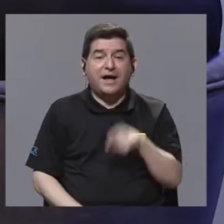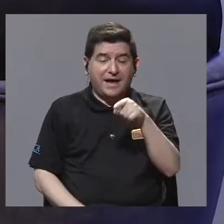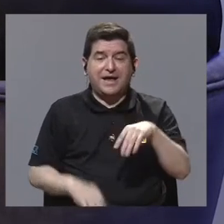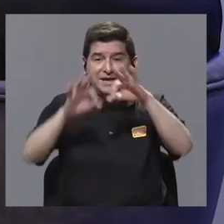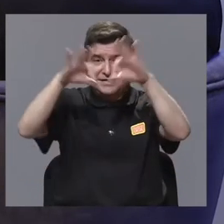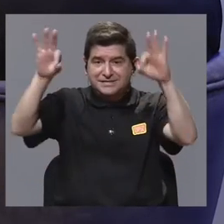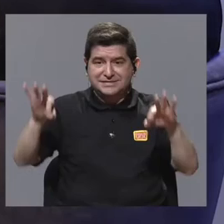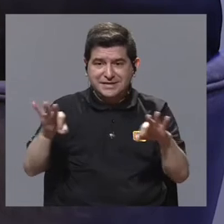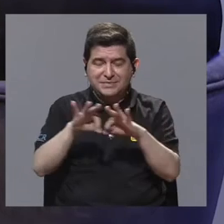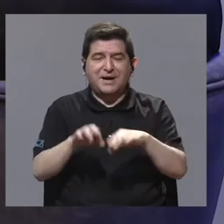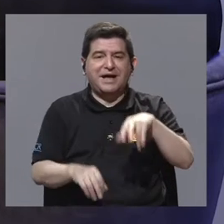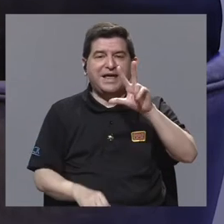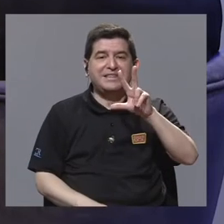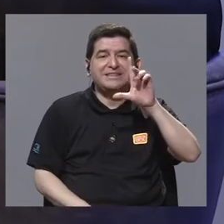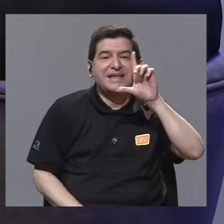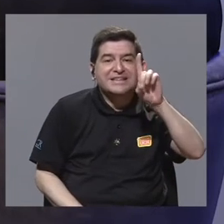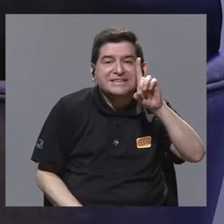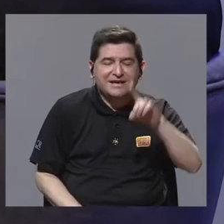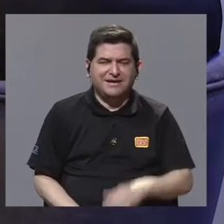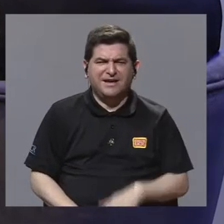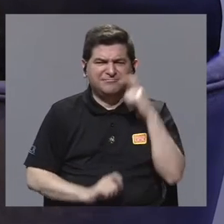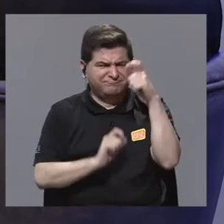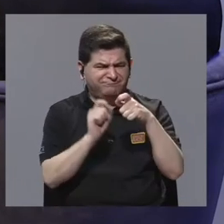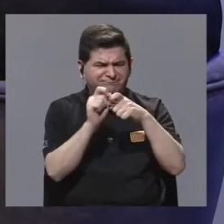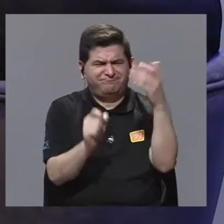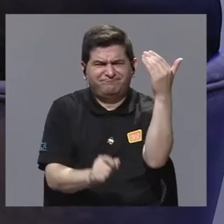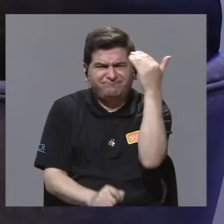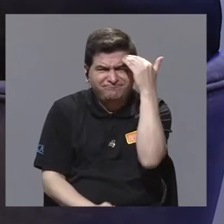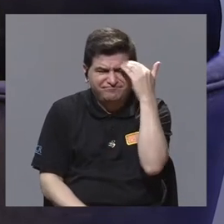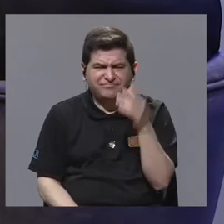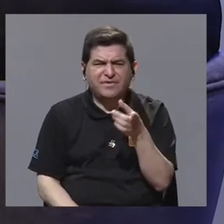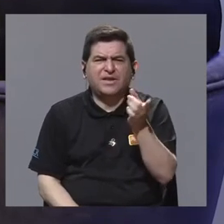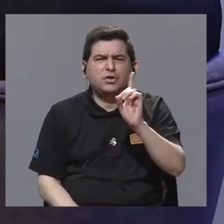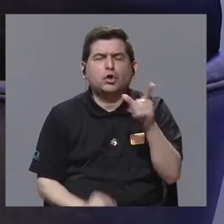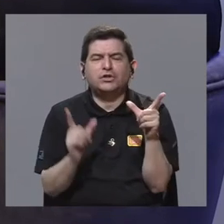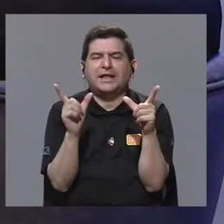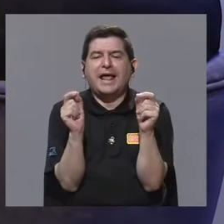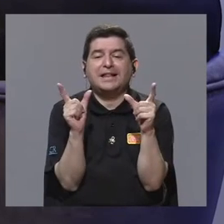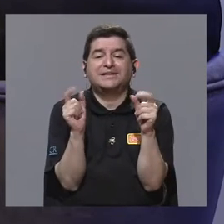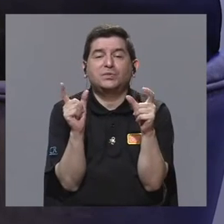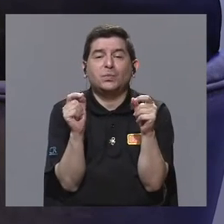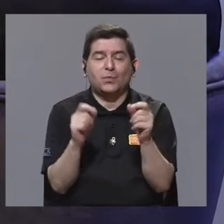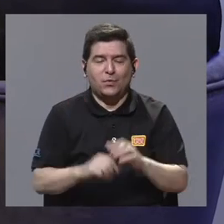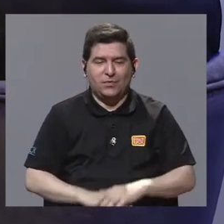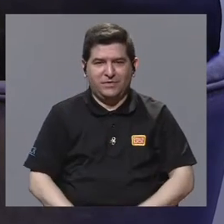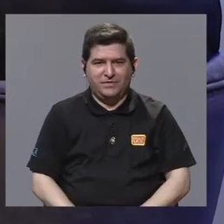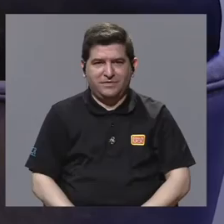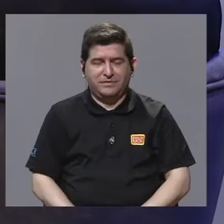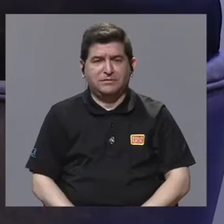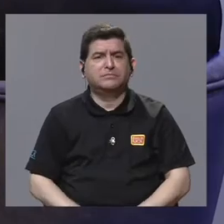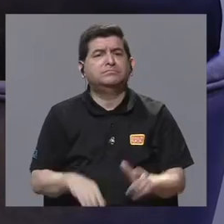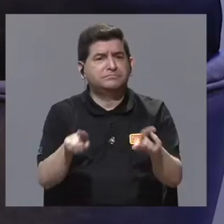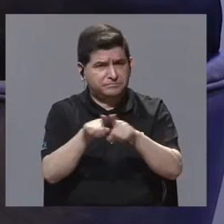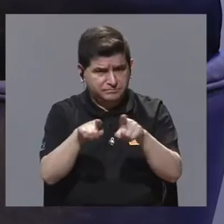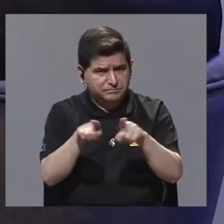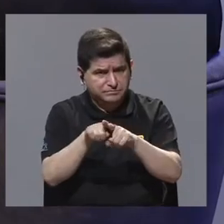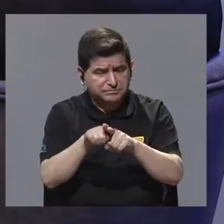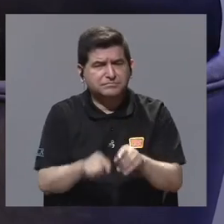tercera dimensión y ubicar con bastante precisión el tumor. ¿Dónde está ubicado?